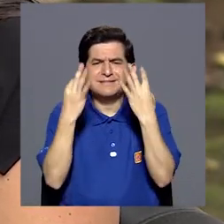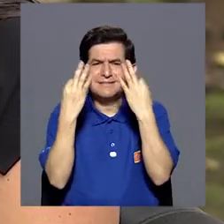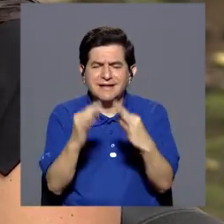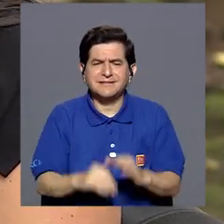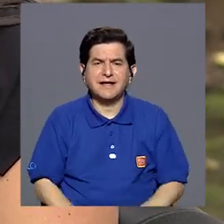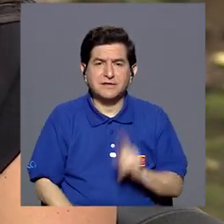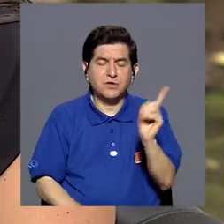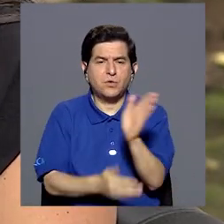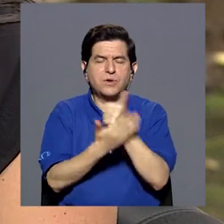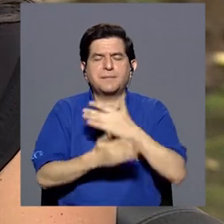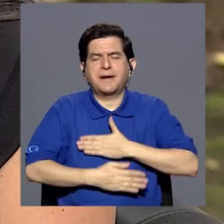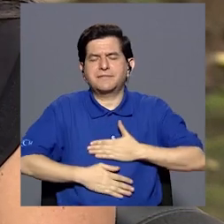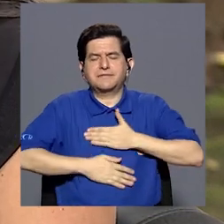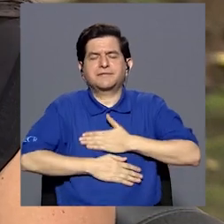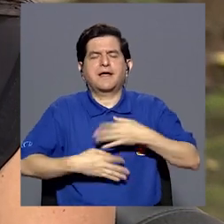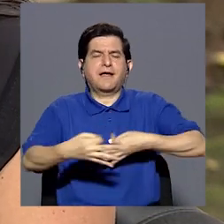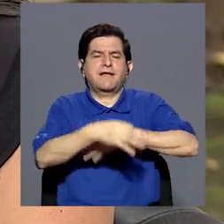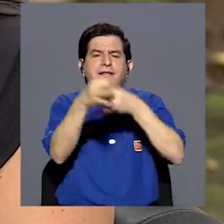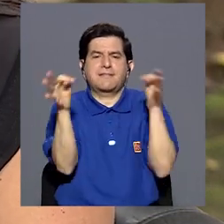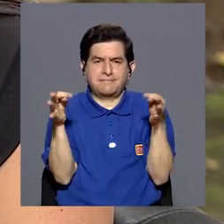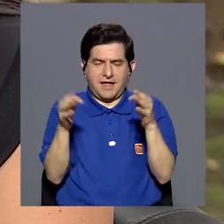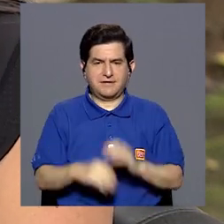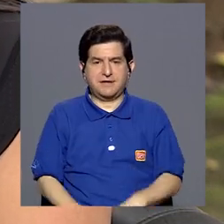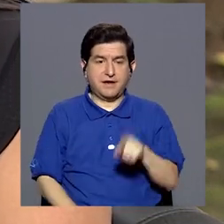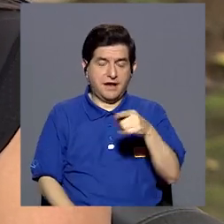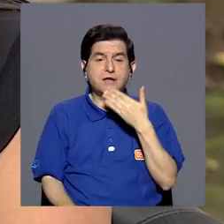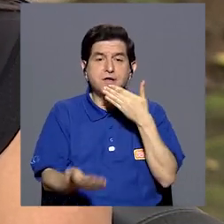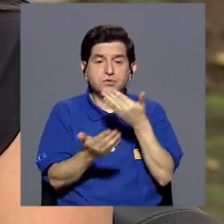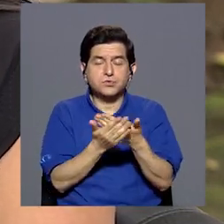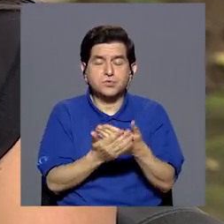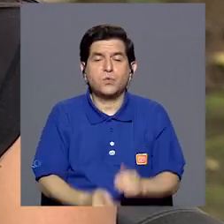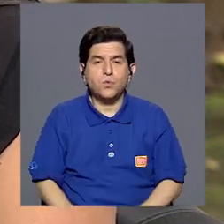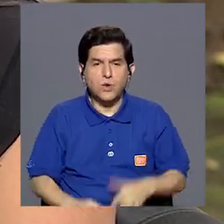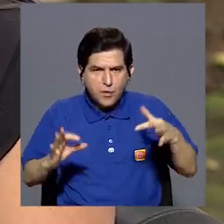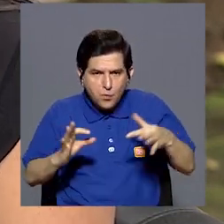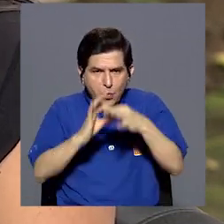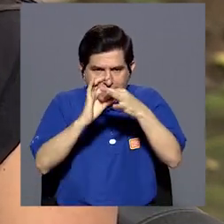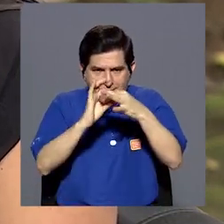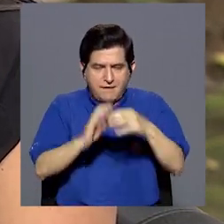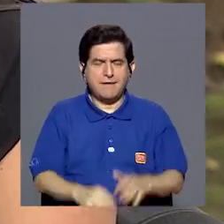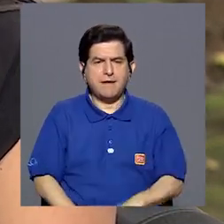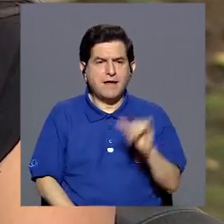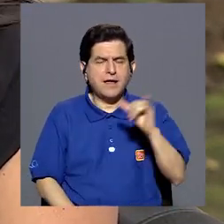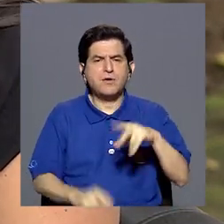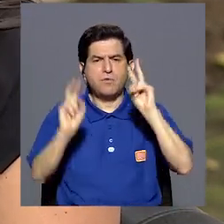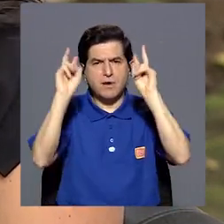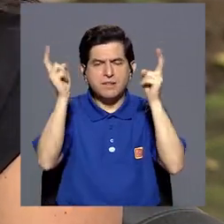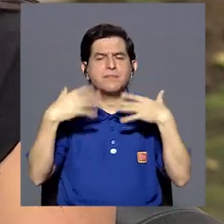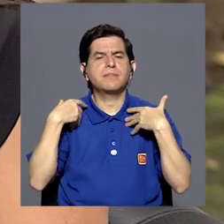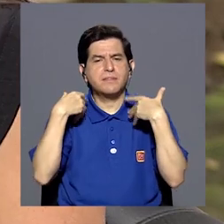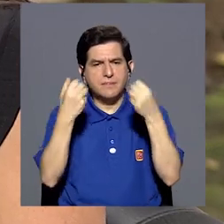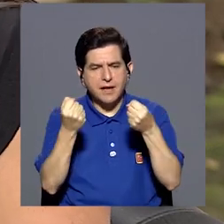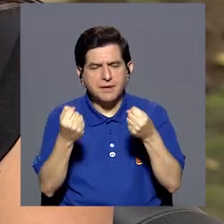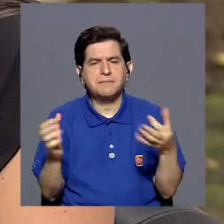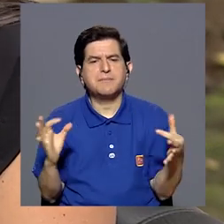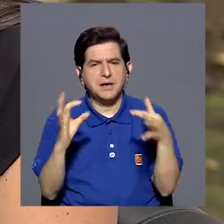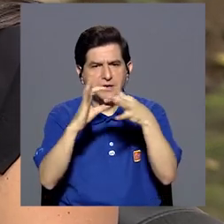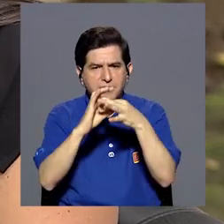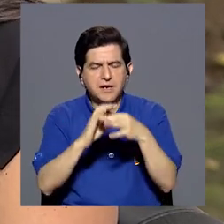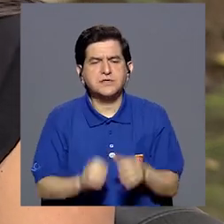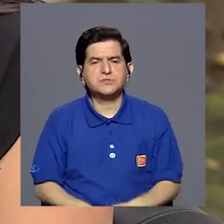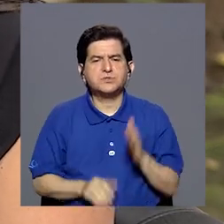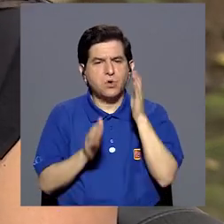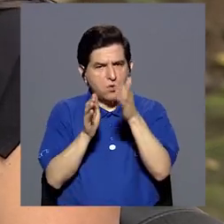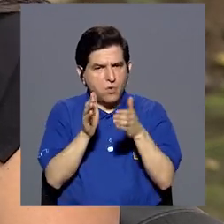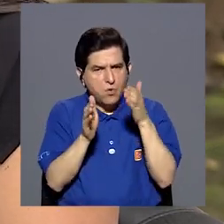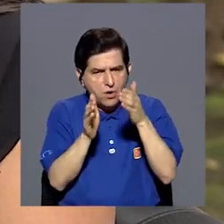siempre un aspecto lúdico en los talleres para que puedan ser un buen enganche. También hemos dado algunos temas de salud relacionados con